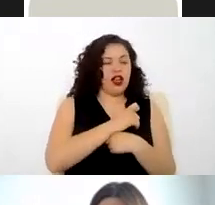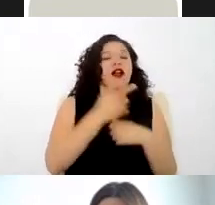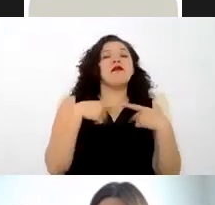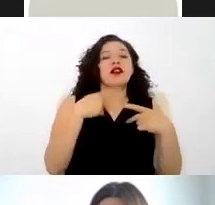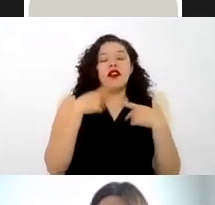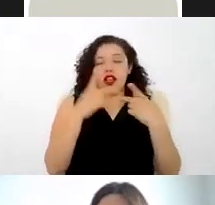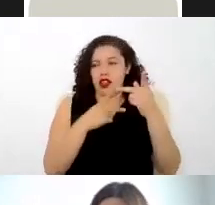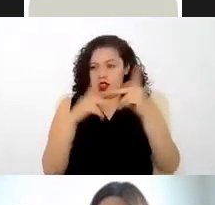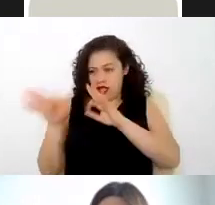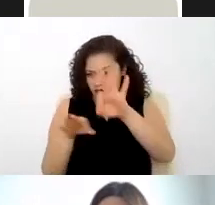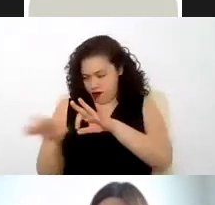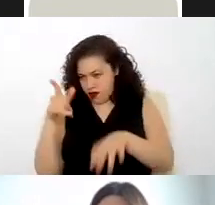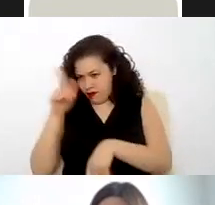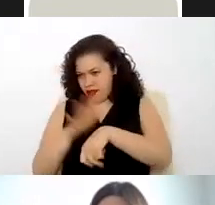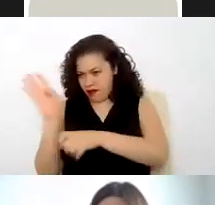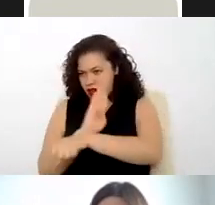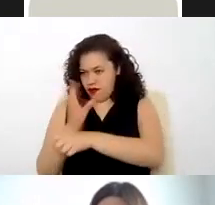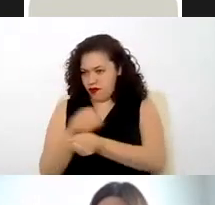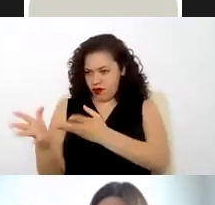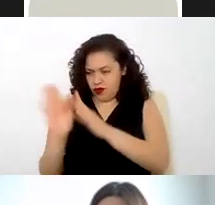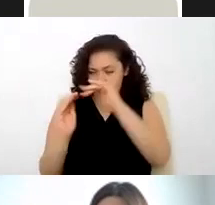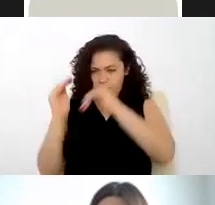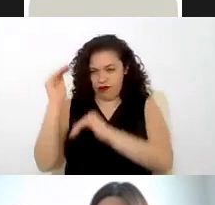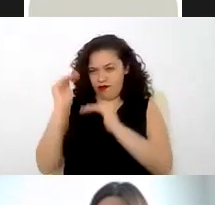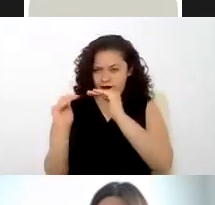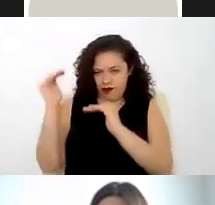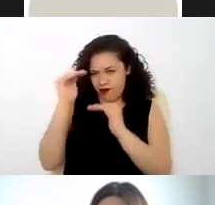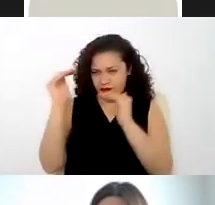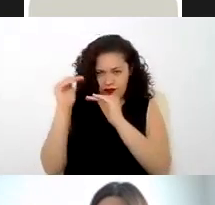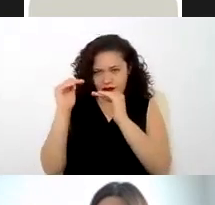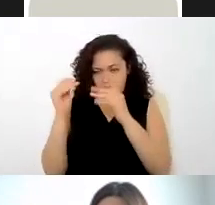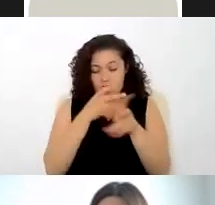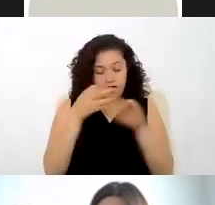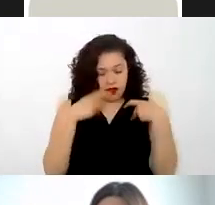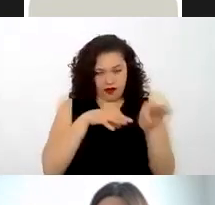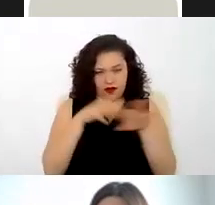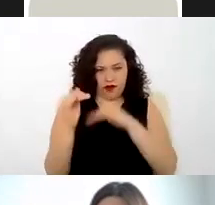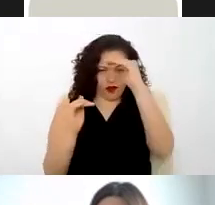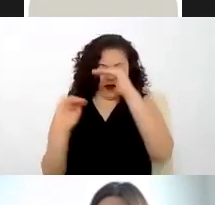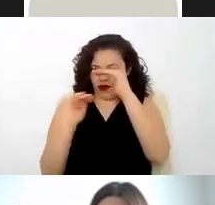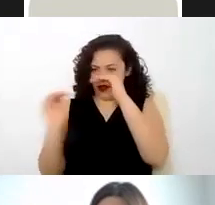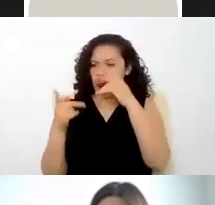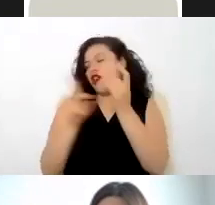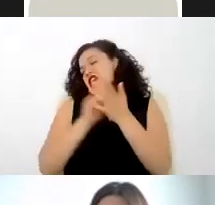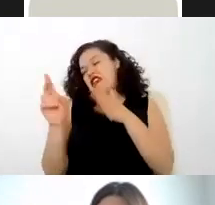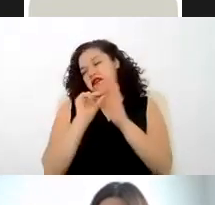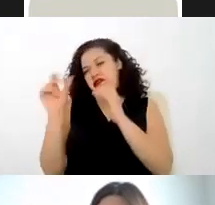trabajador a contraposición de otras materias en derecho donde regirán otro tipo de normas.